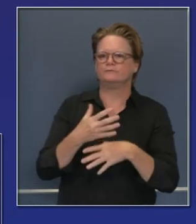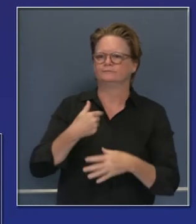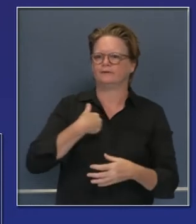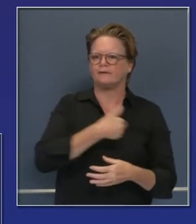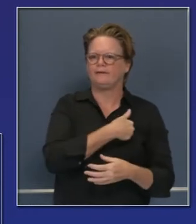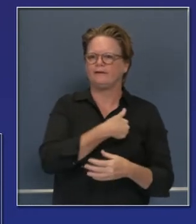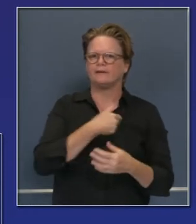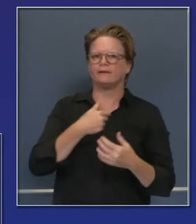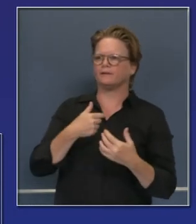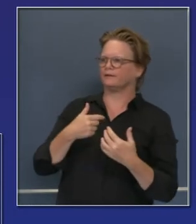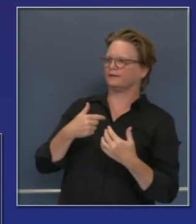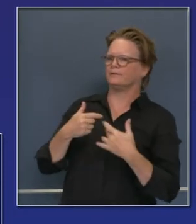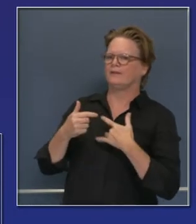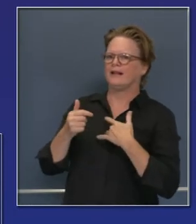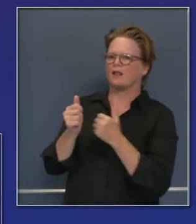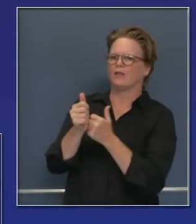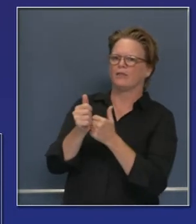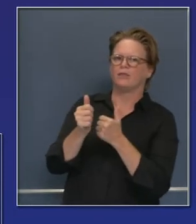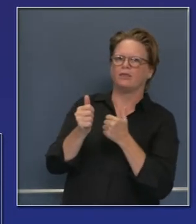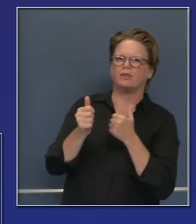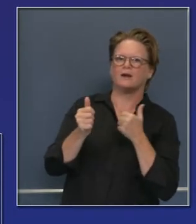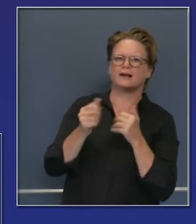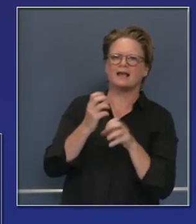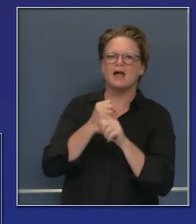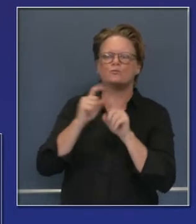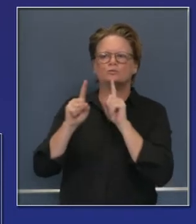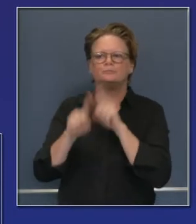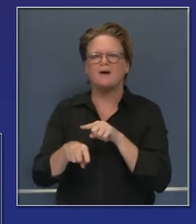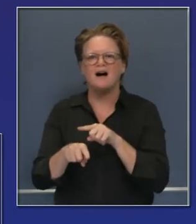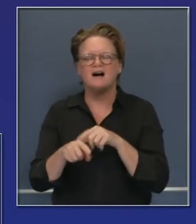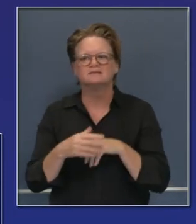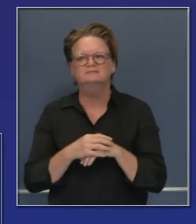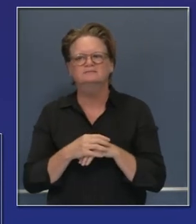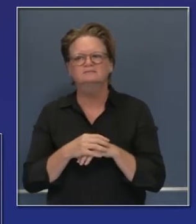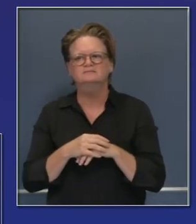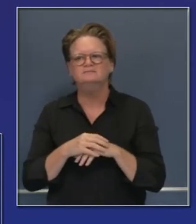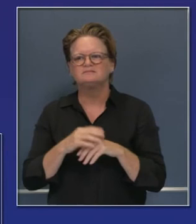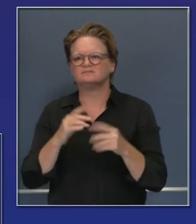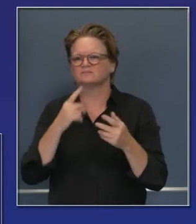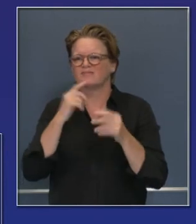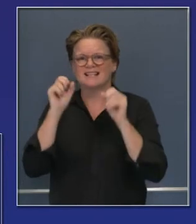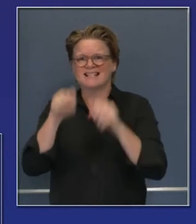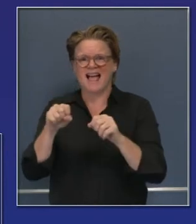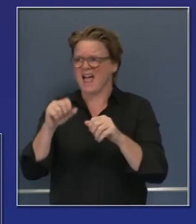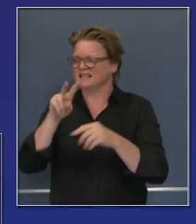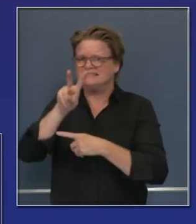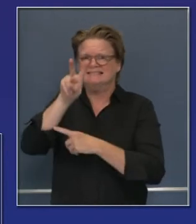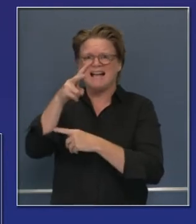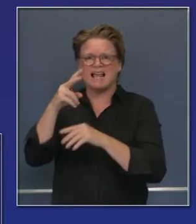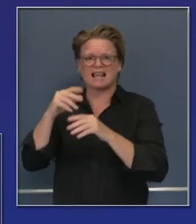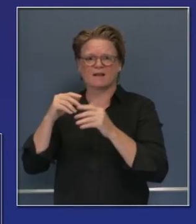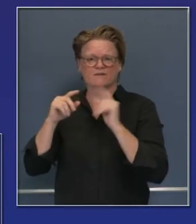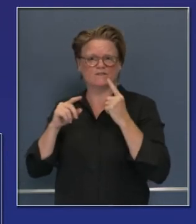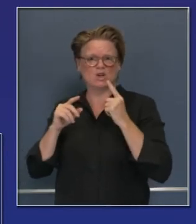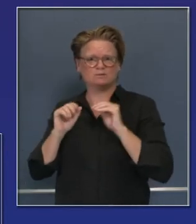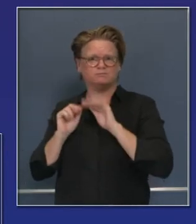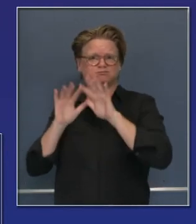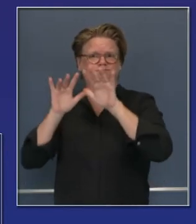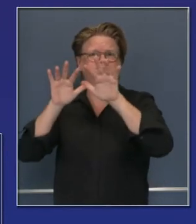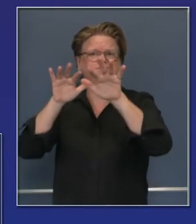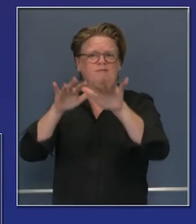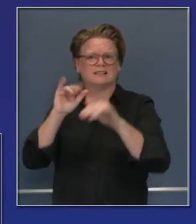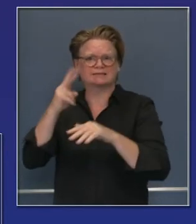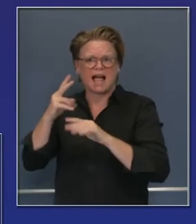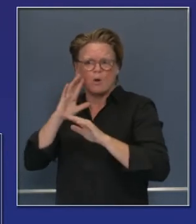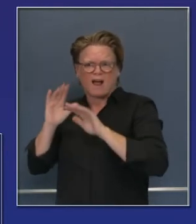podemos ser víctimas nosotros de este destino inevitable esto va a pasar de nuevo viene ahora la temporada de los